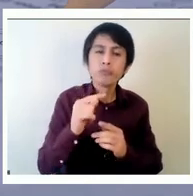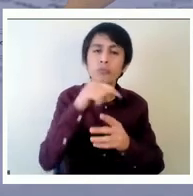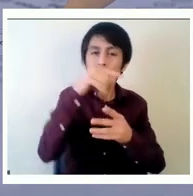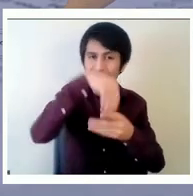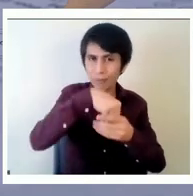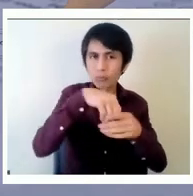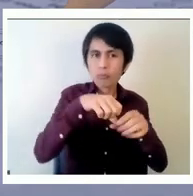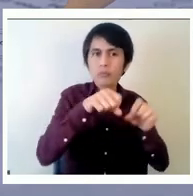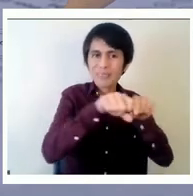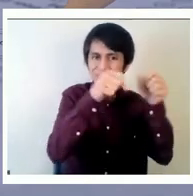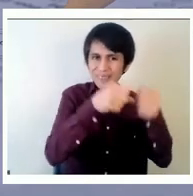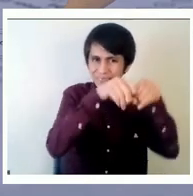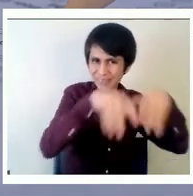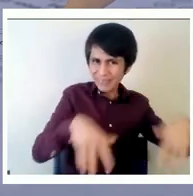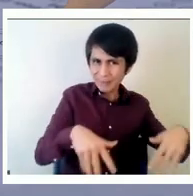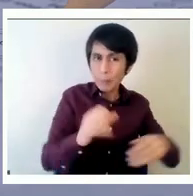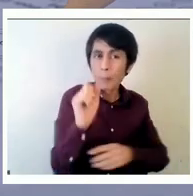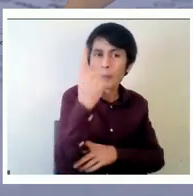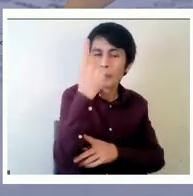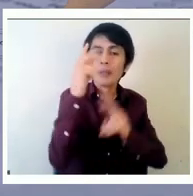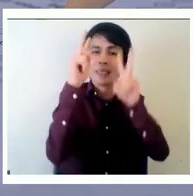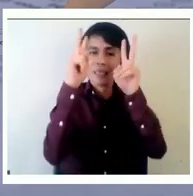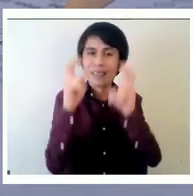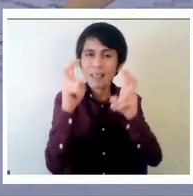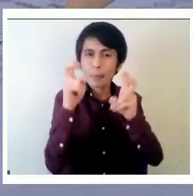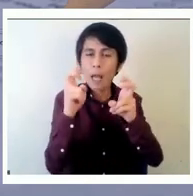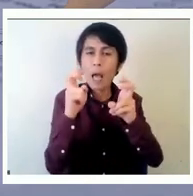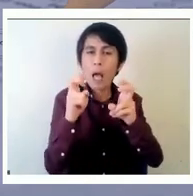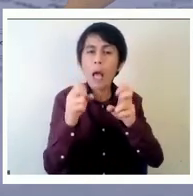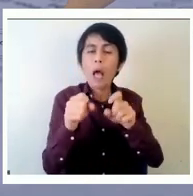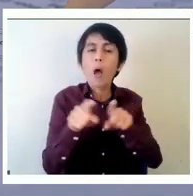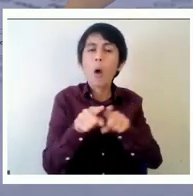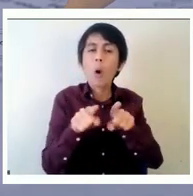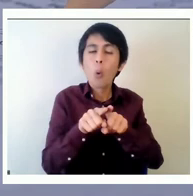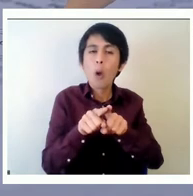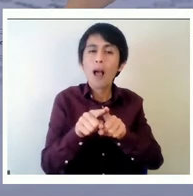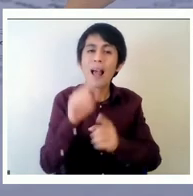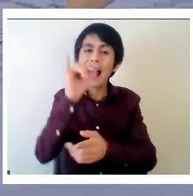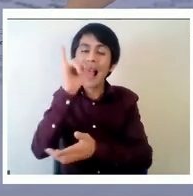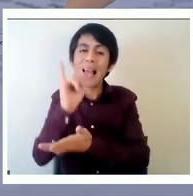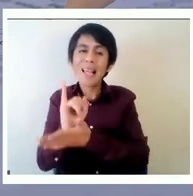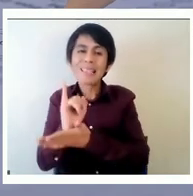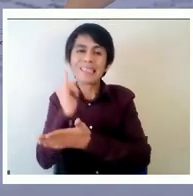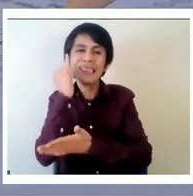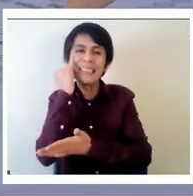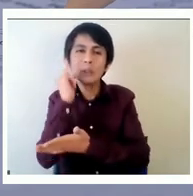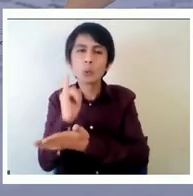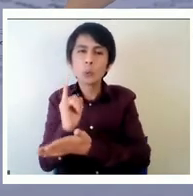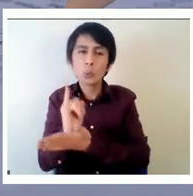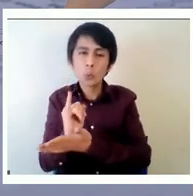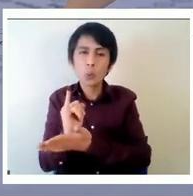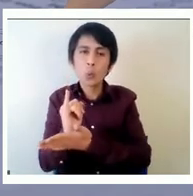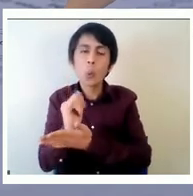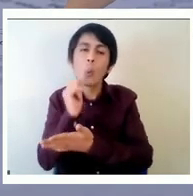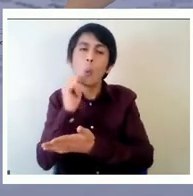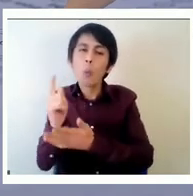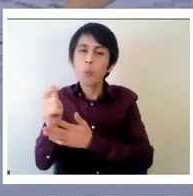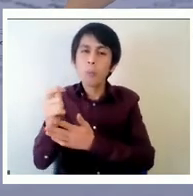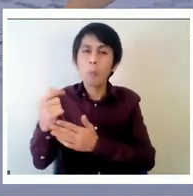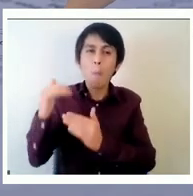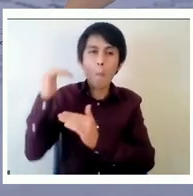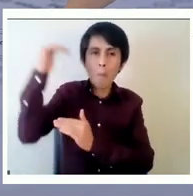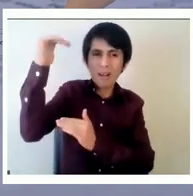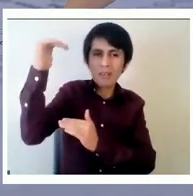el sistema de pesos y contrapesos institucionales la idea que existen distintas instituciones dentro del sistema educacional